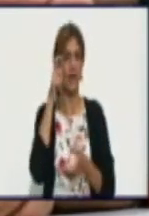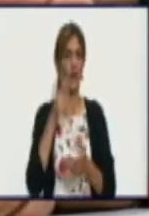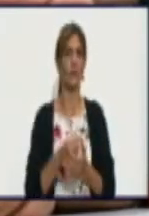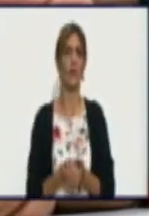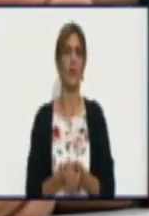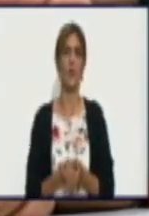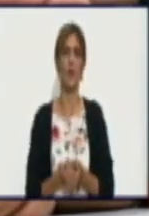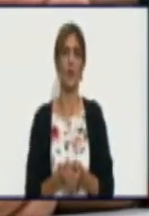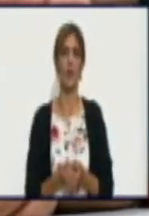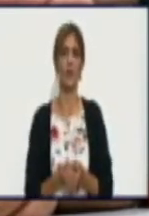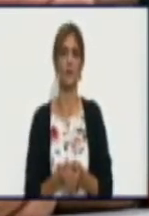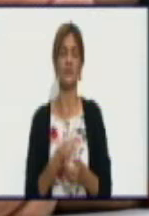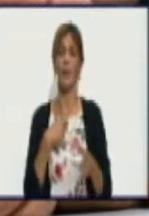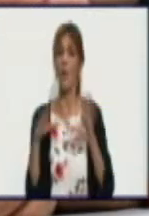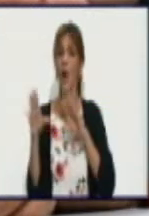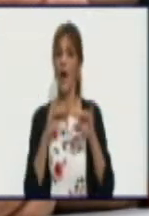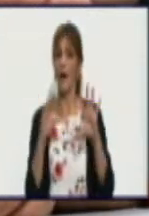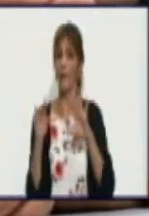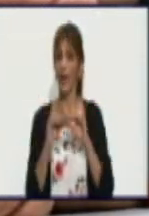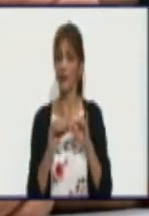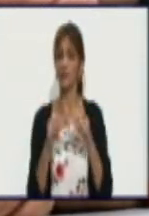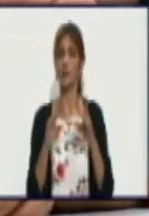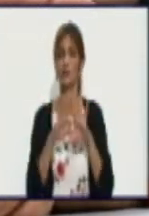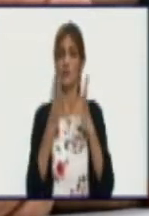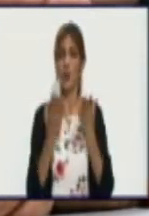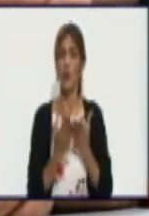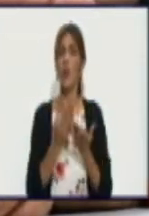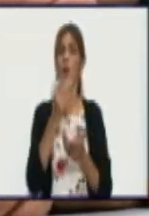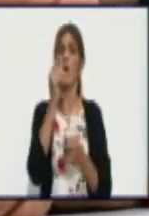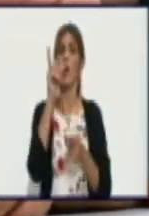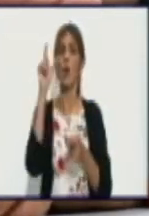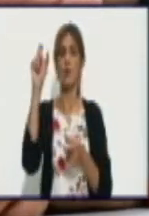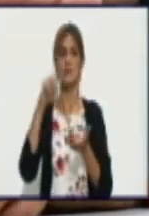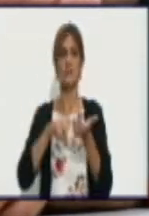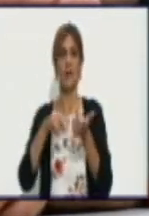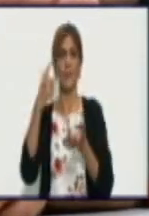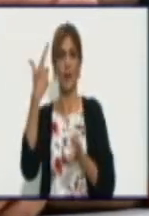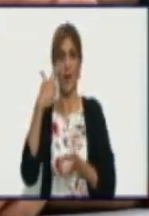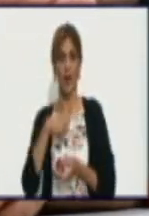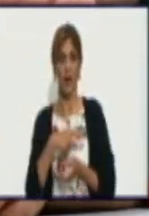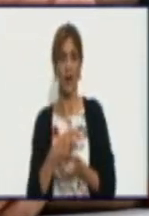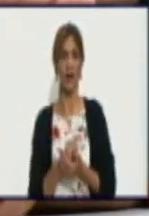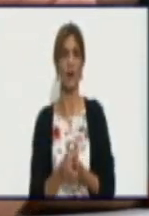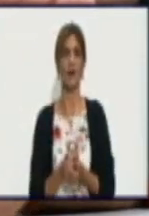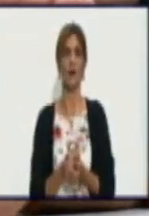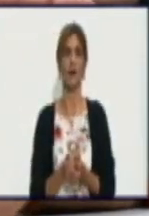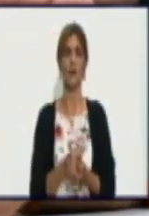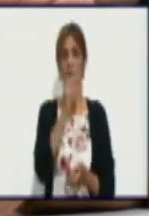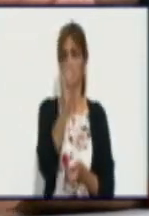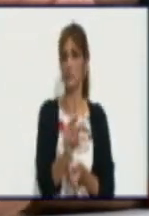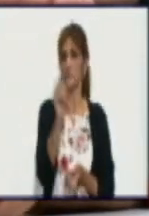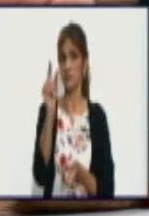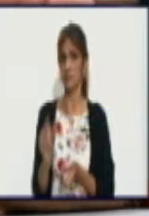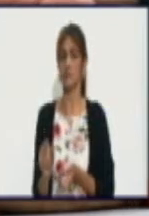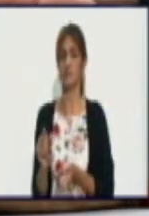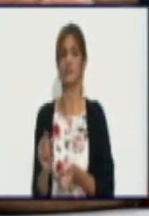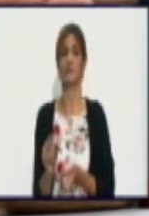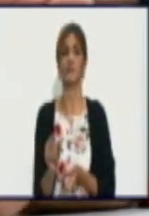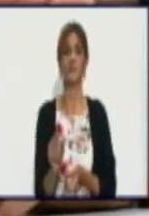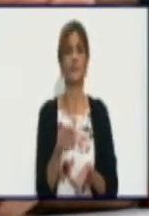hablando de productores individuales, usufructuarios, cooperativas, estamos hablando de empresas, o bebés,